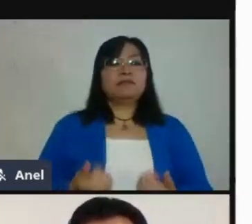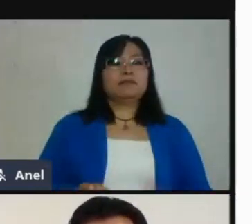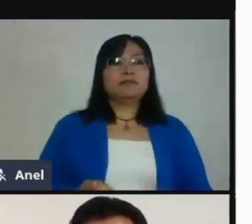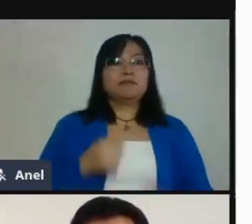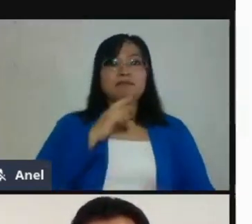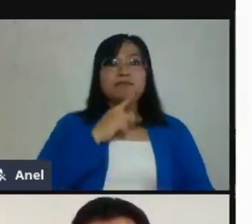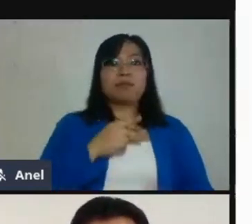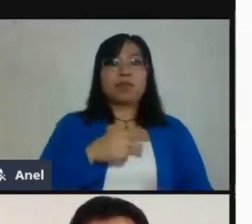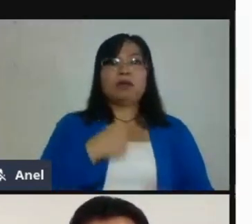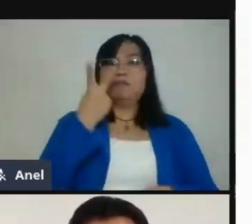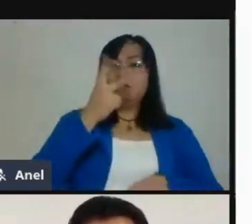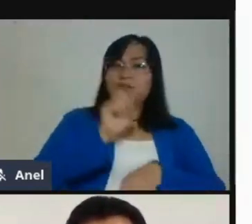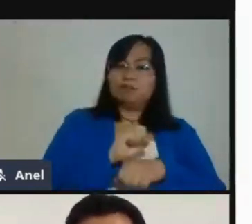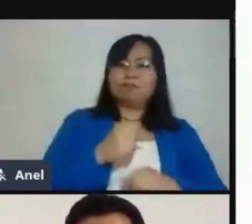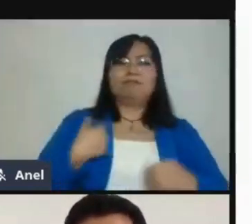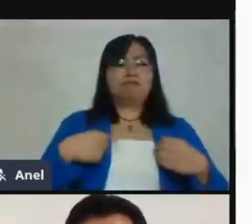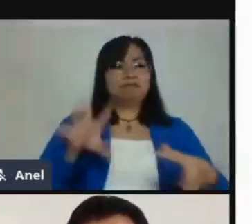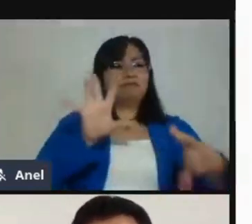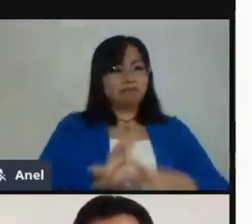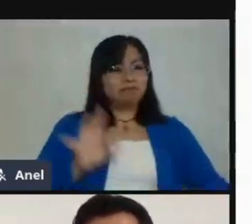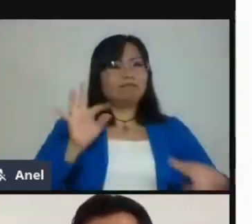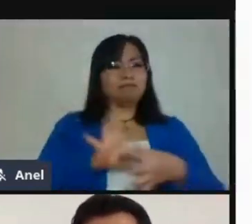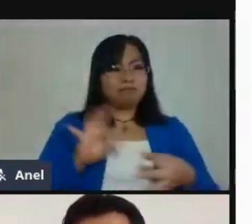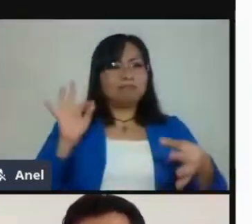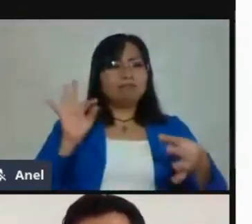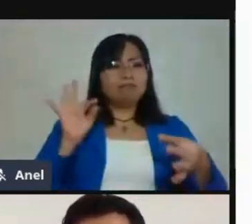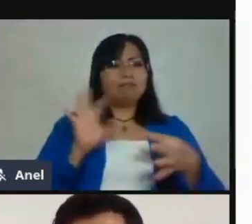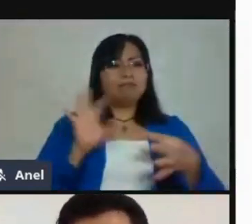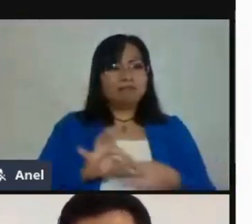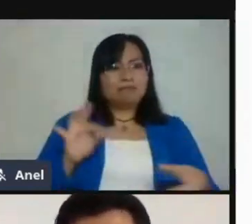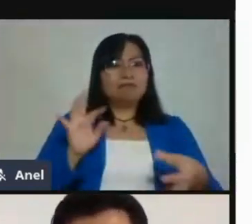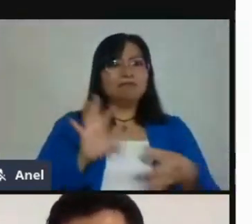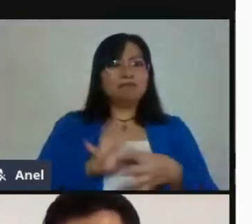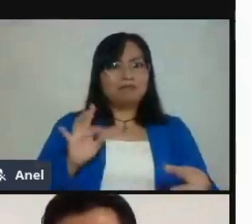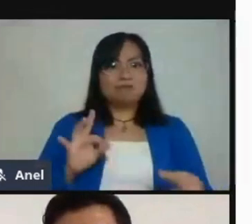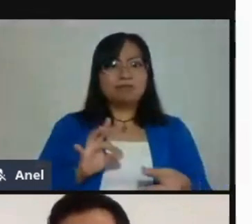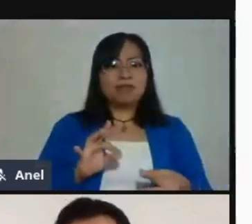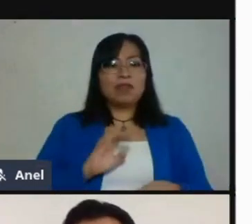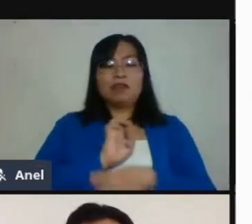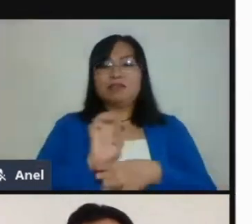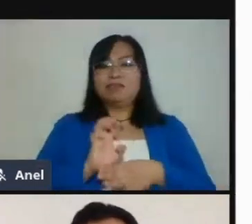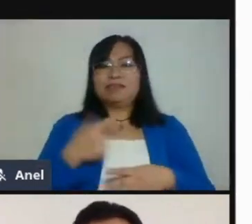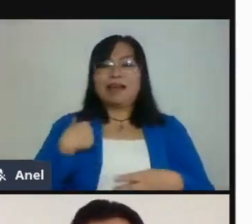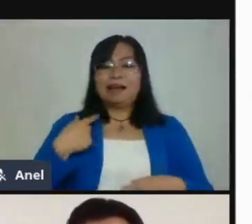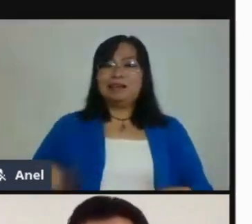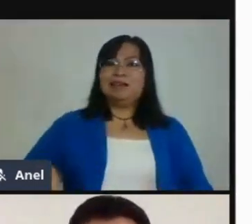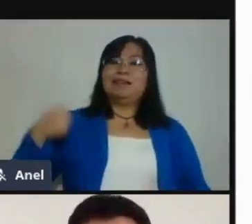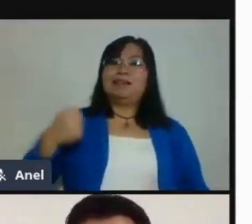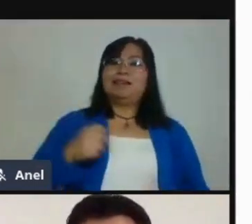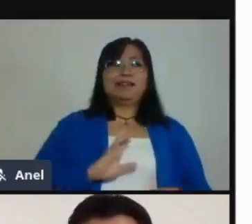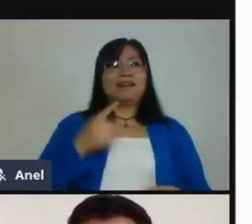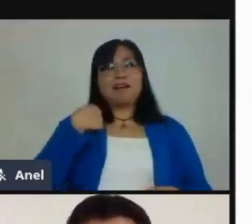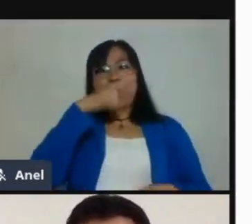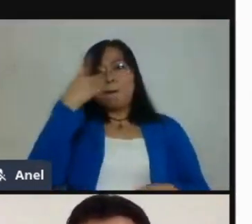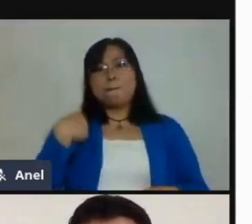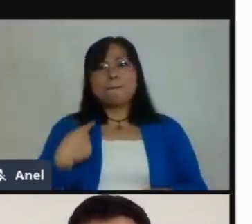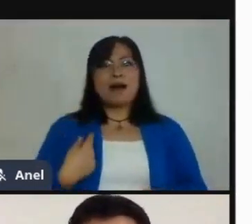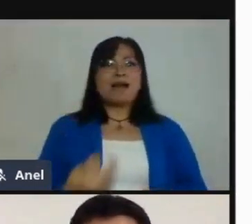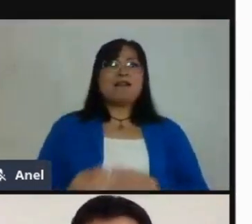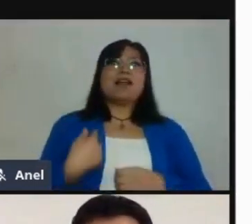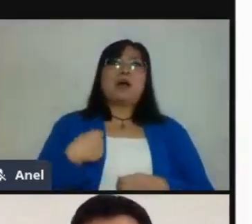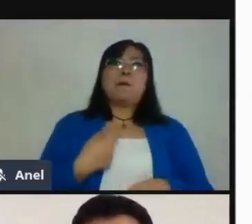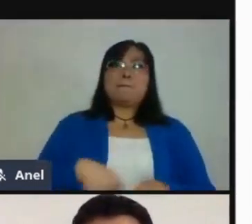que pudimos ser un poco más aprentados y ahora sí, pues ir por todas las canicas. Y ahí sí se los